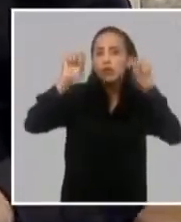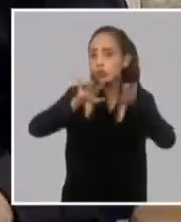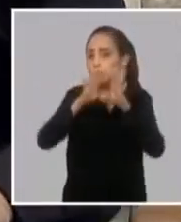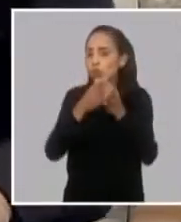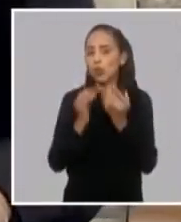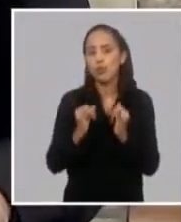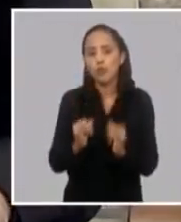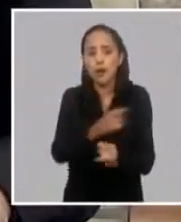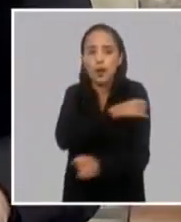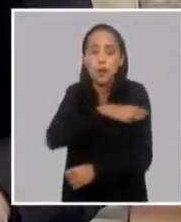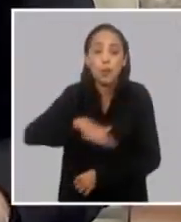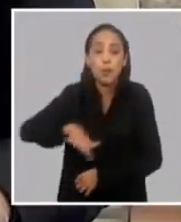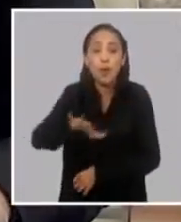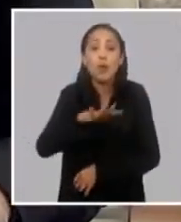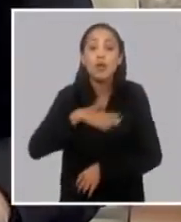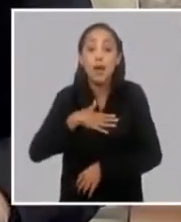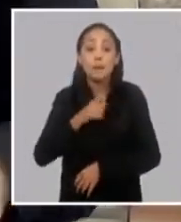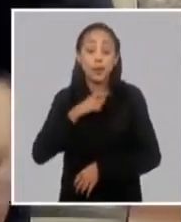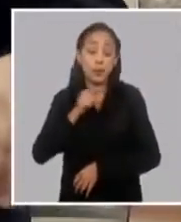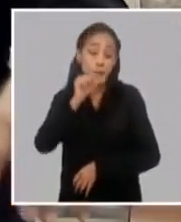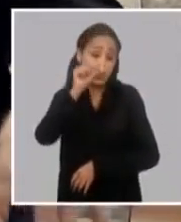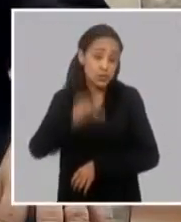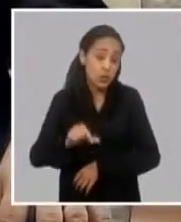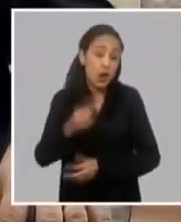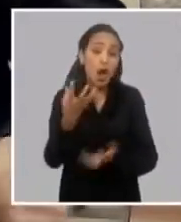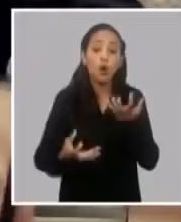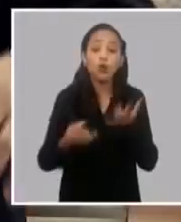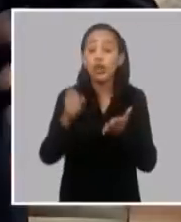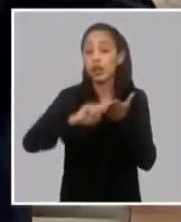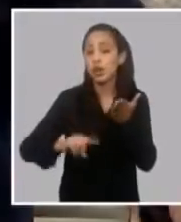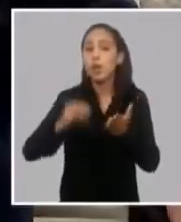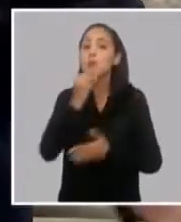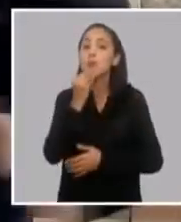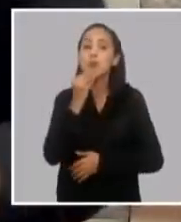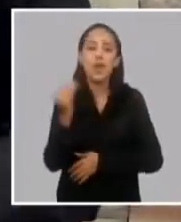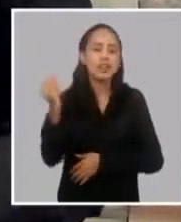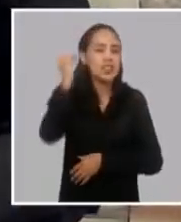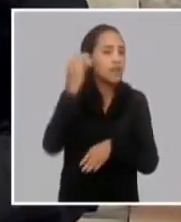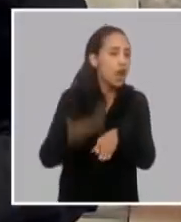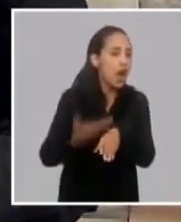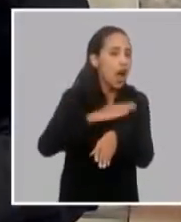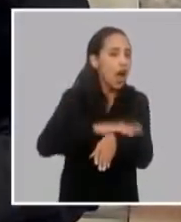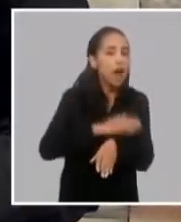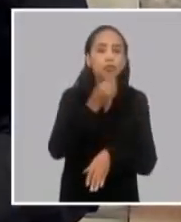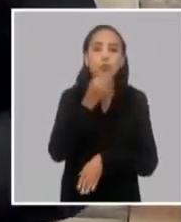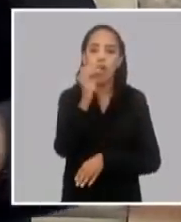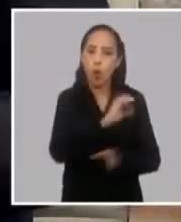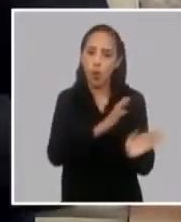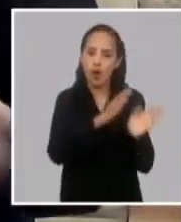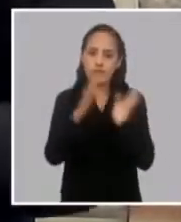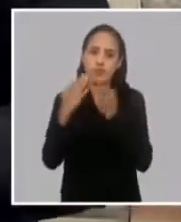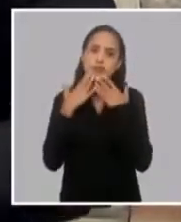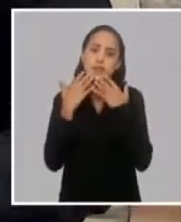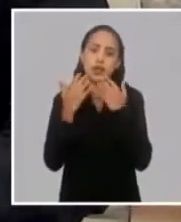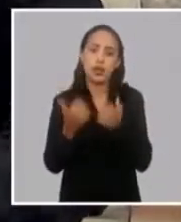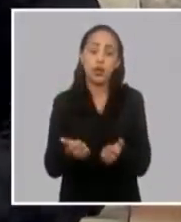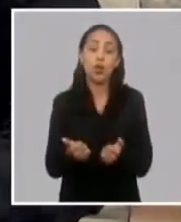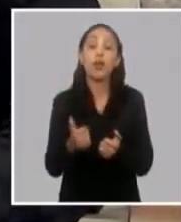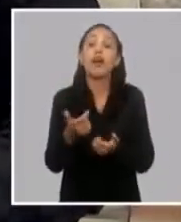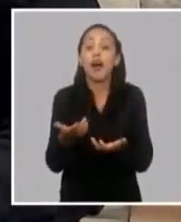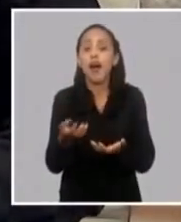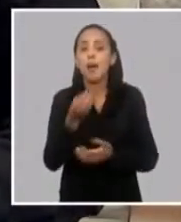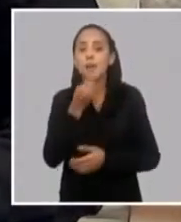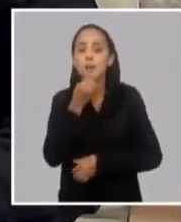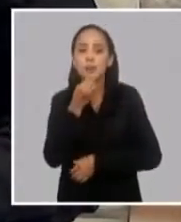toda esa población que cocina con electricidad lo pueda saber desde antes, puedan organizarse y que exista y fluya eso